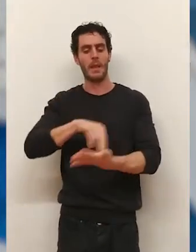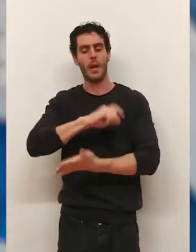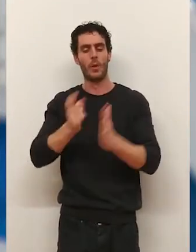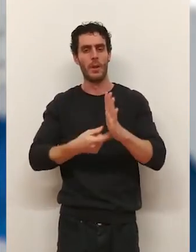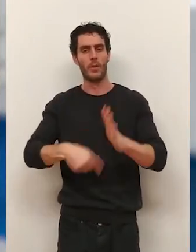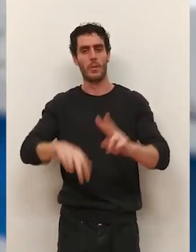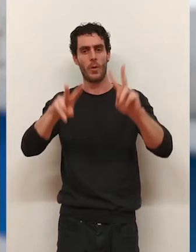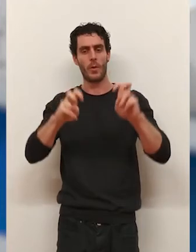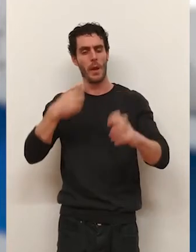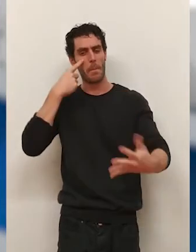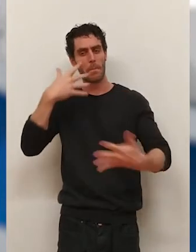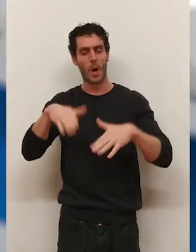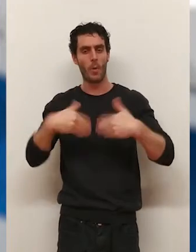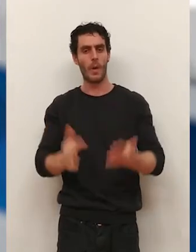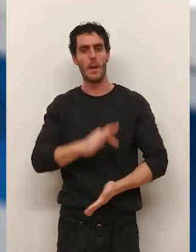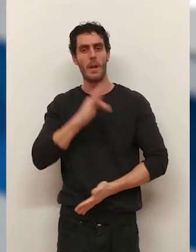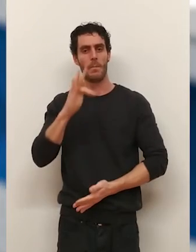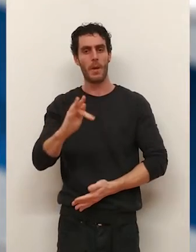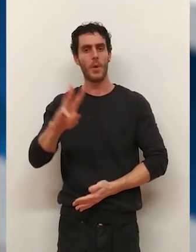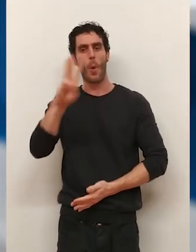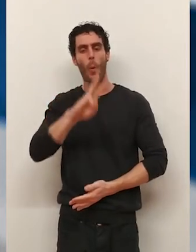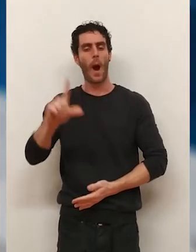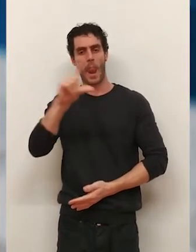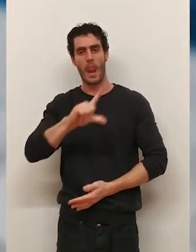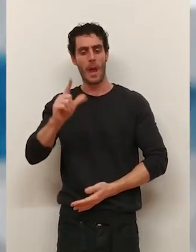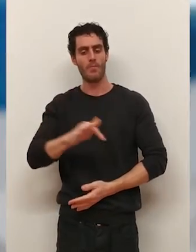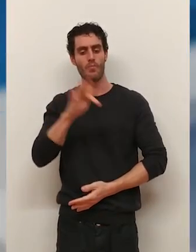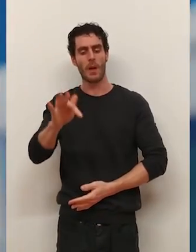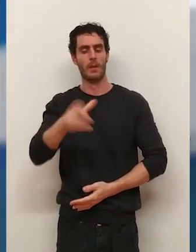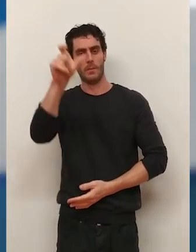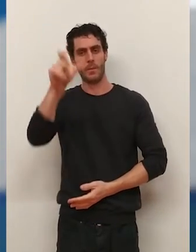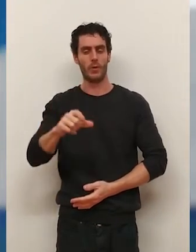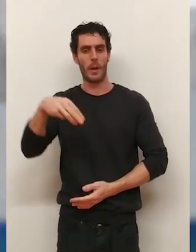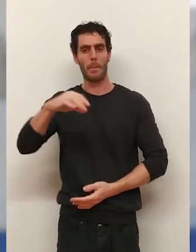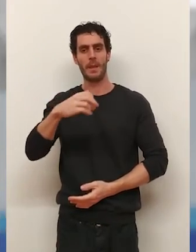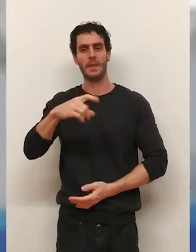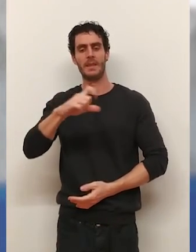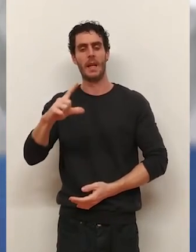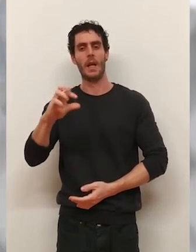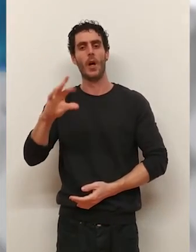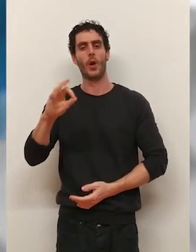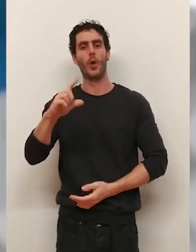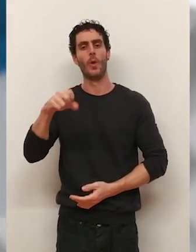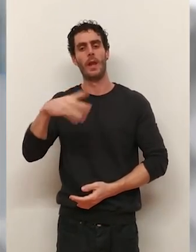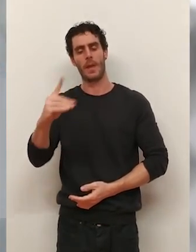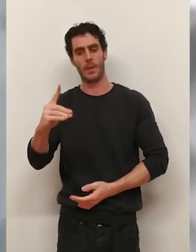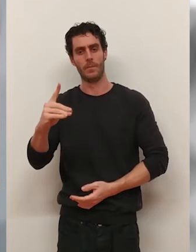Además, incorpora una novedad destacada, la entrega del premio Wineland. Ha recaído en Michel Roland,